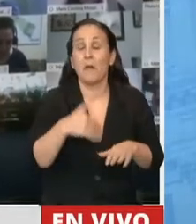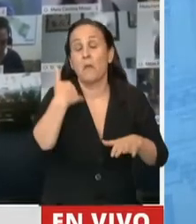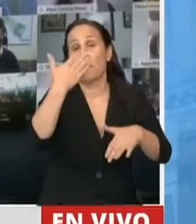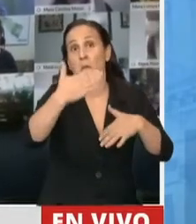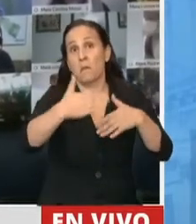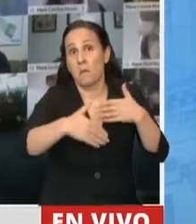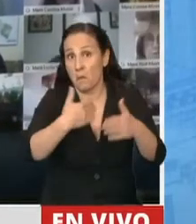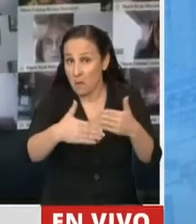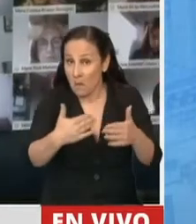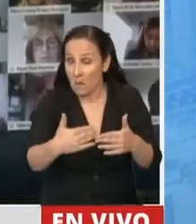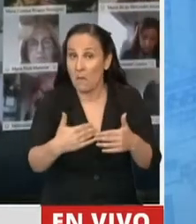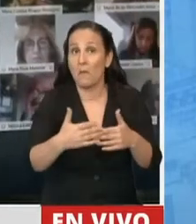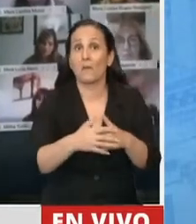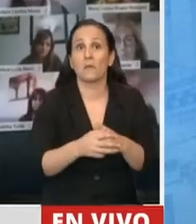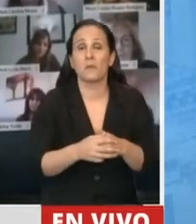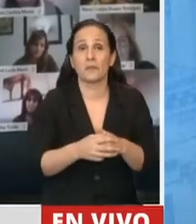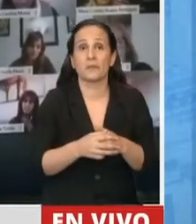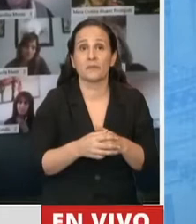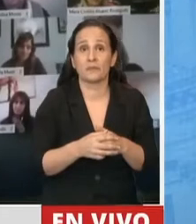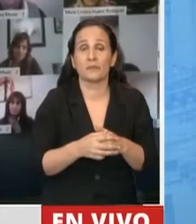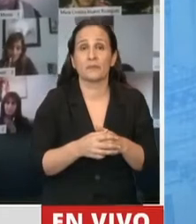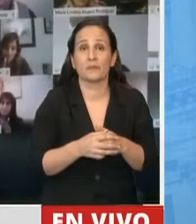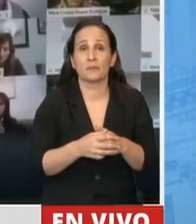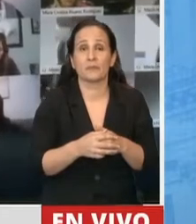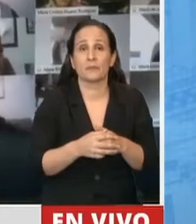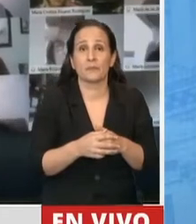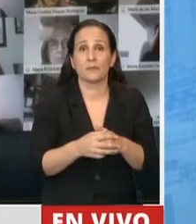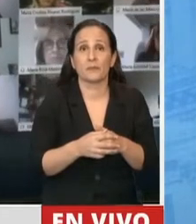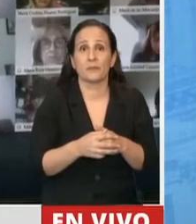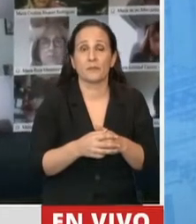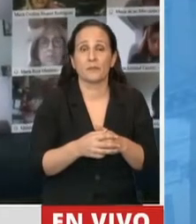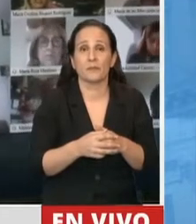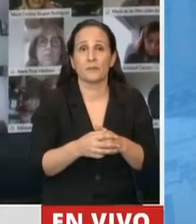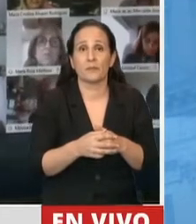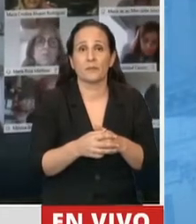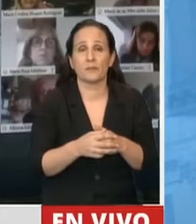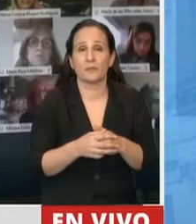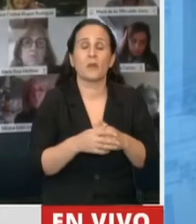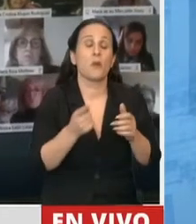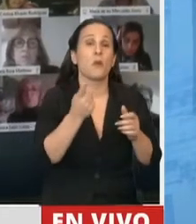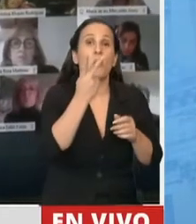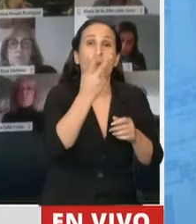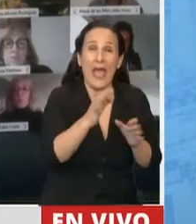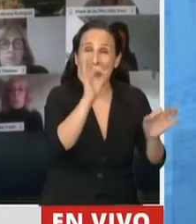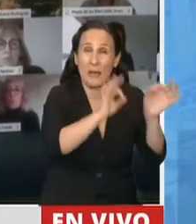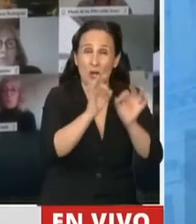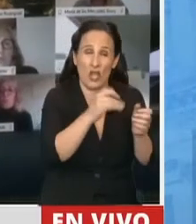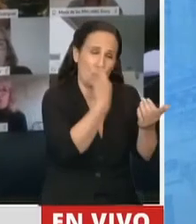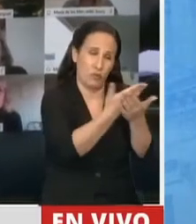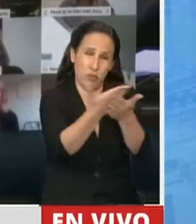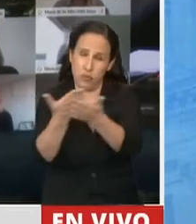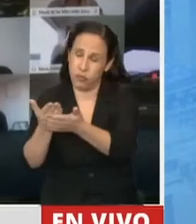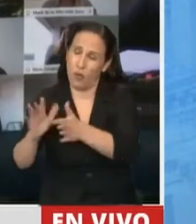de analizar los 20 proyectos de ley que fueron